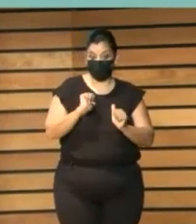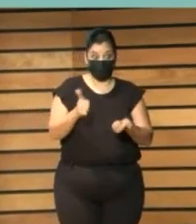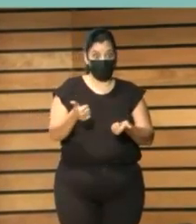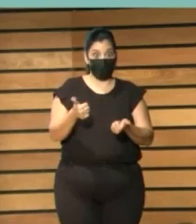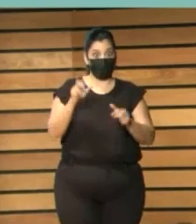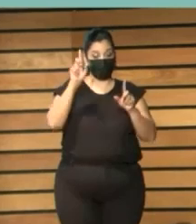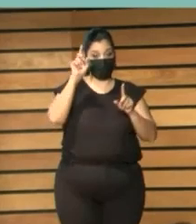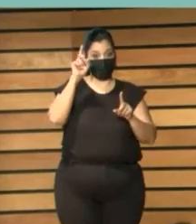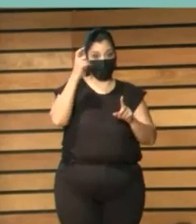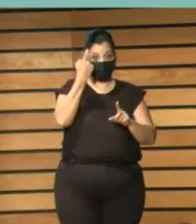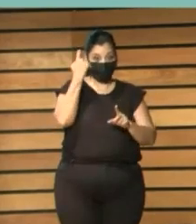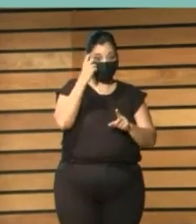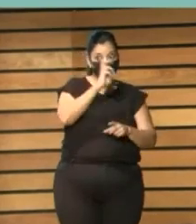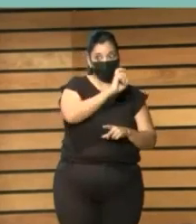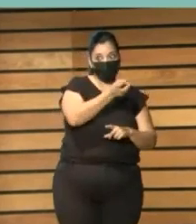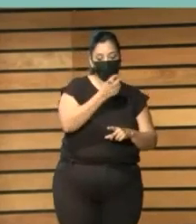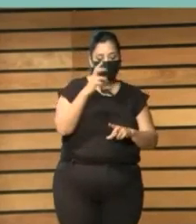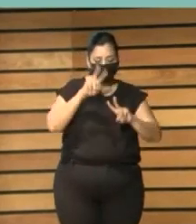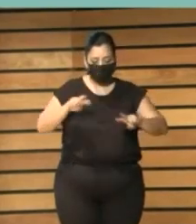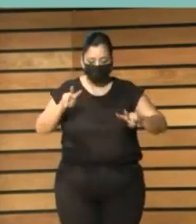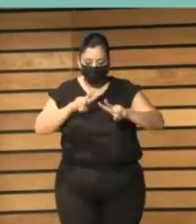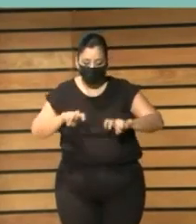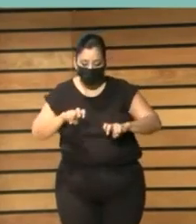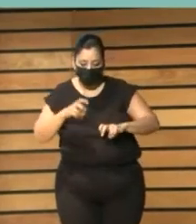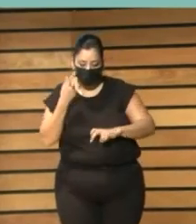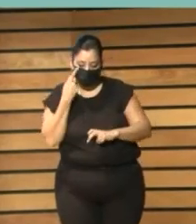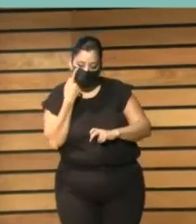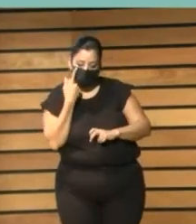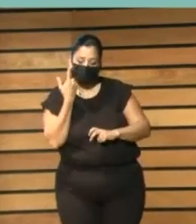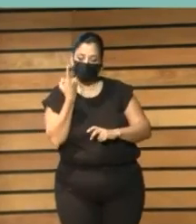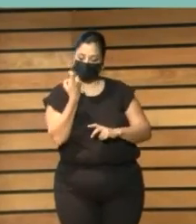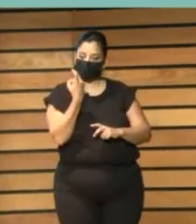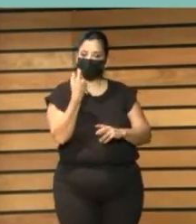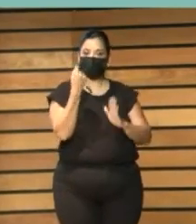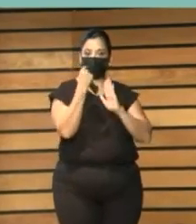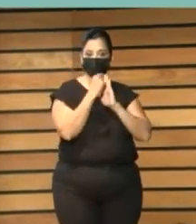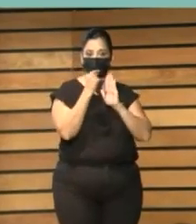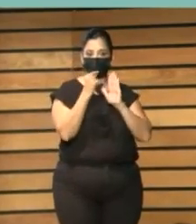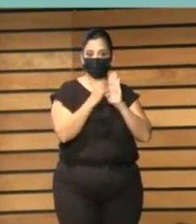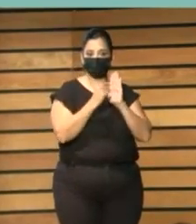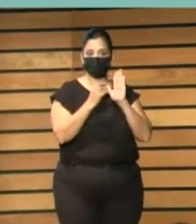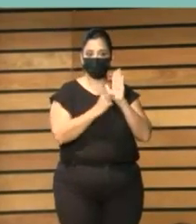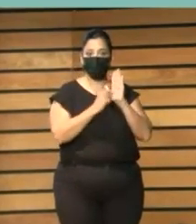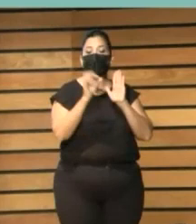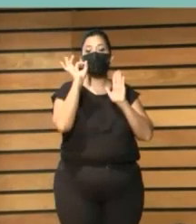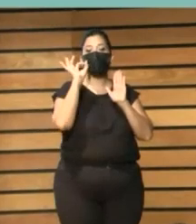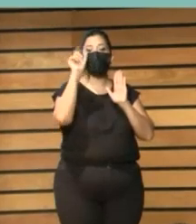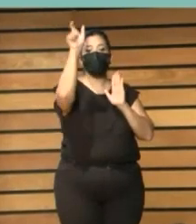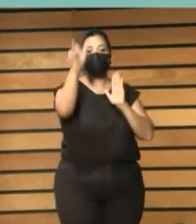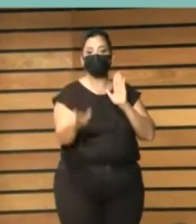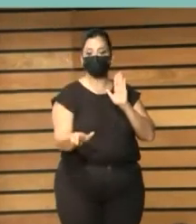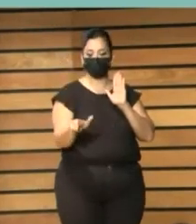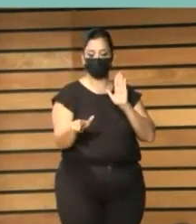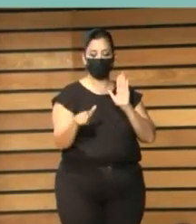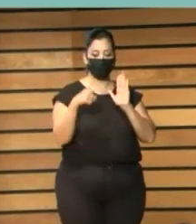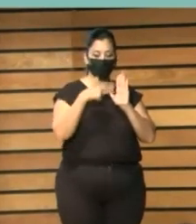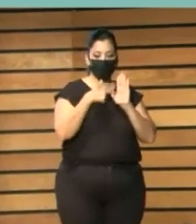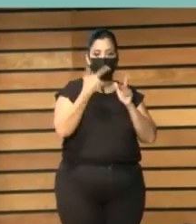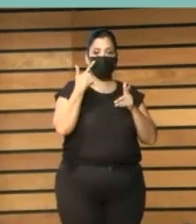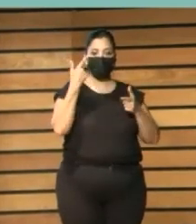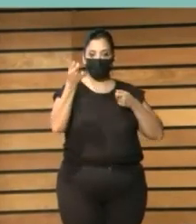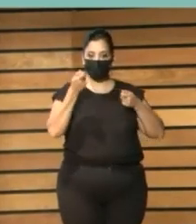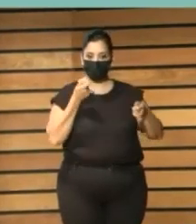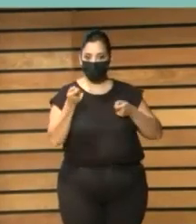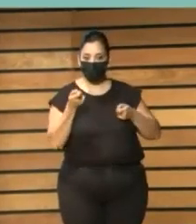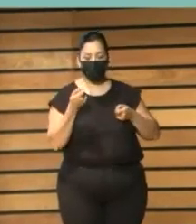utilizamos una serie de criterios para escoger a los administradores. Sobre todo porque queríamos